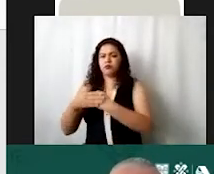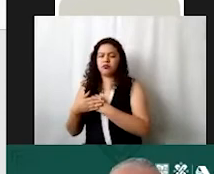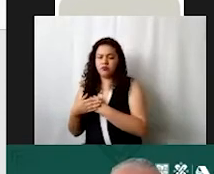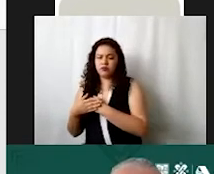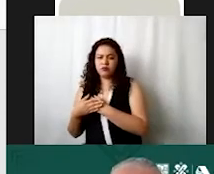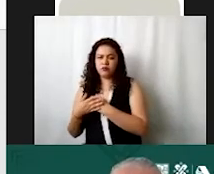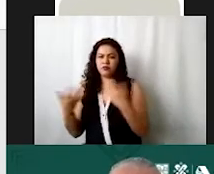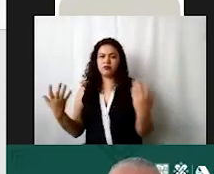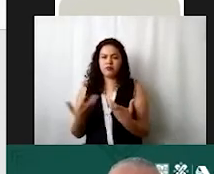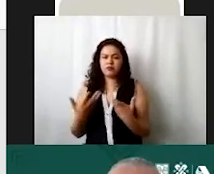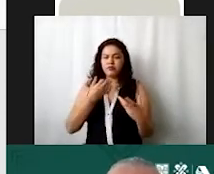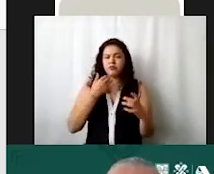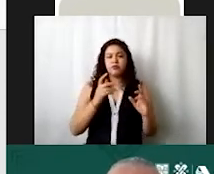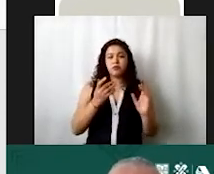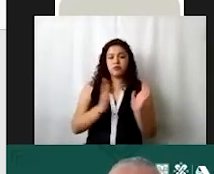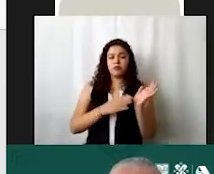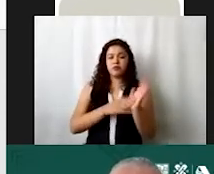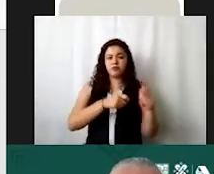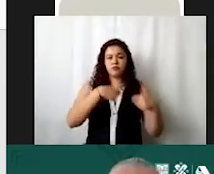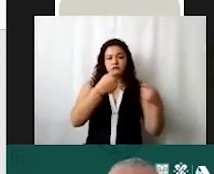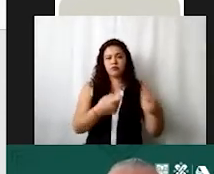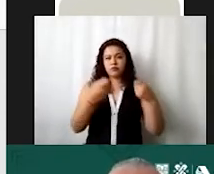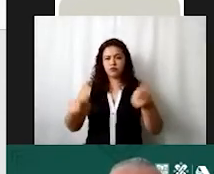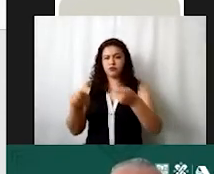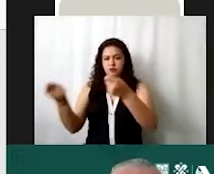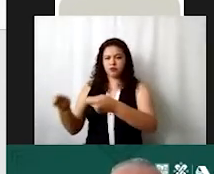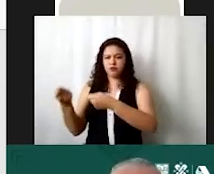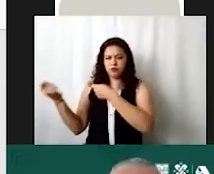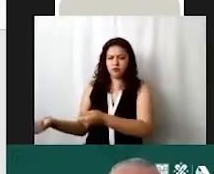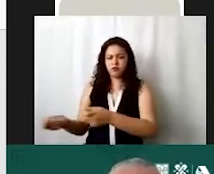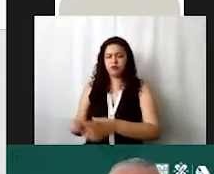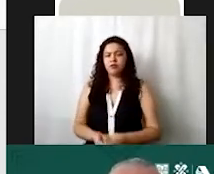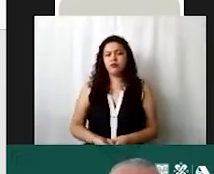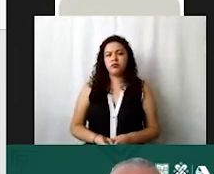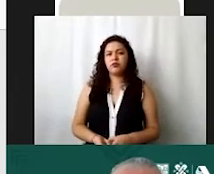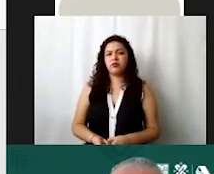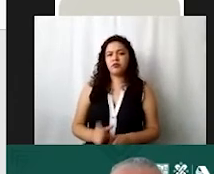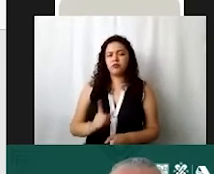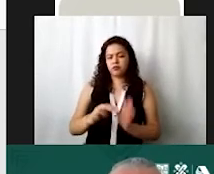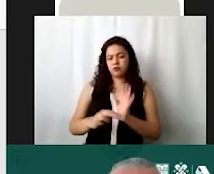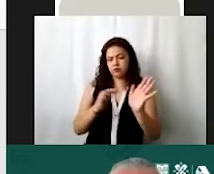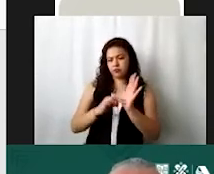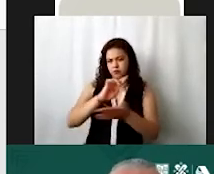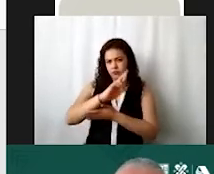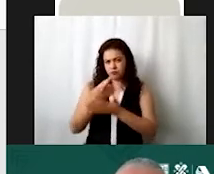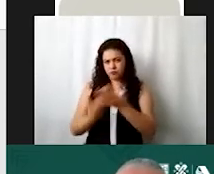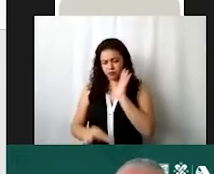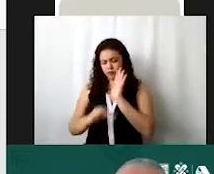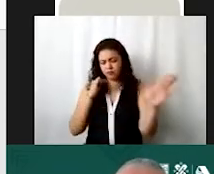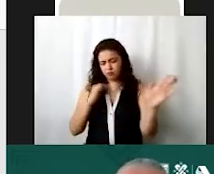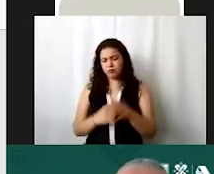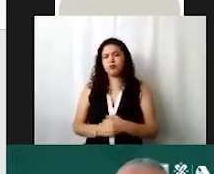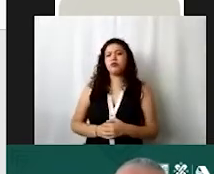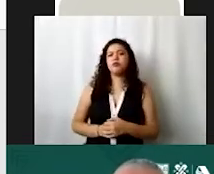las va a hacer llegar ya en físico a cada uno de los miembros del órgano colegiado y en su caso le firmarán de recibido igual la